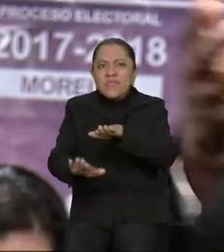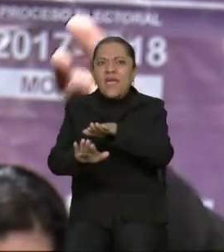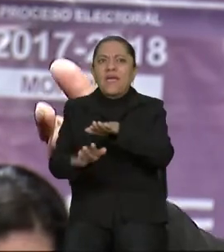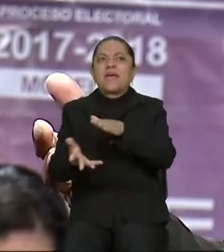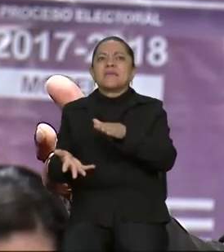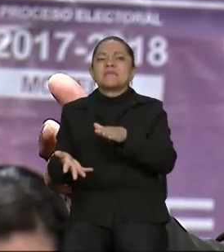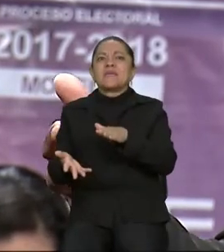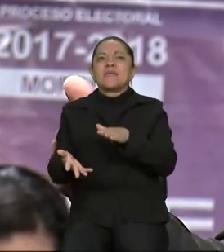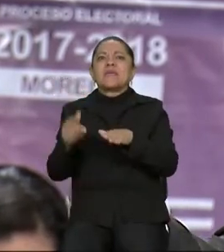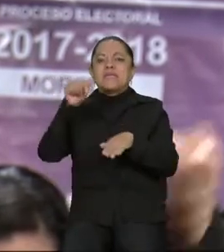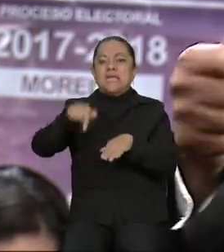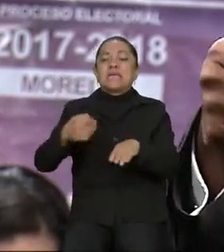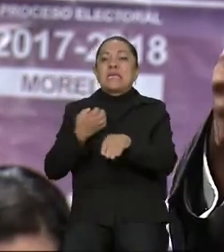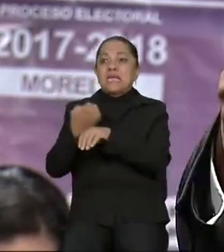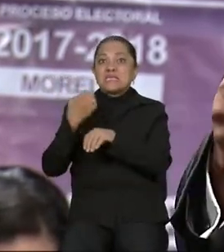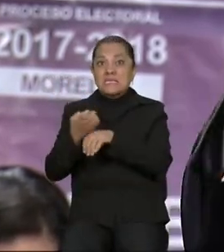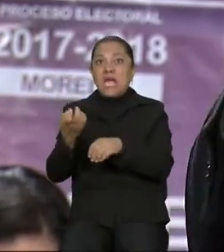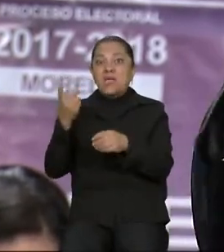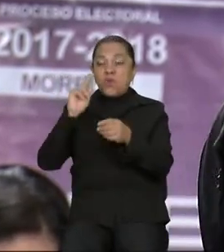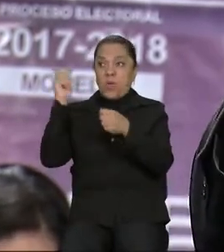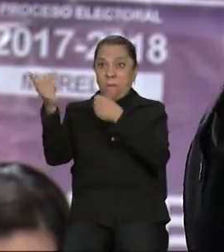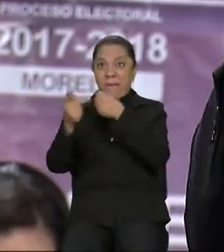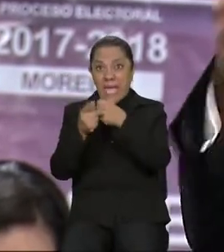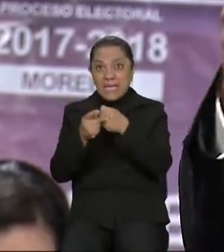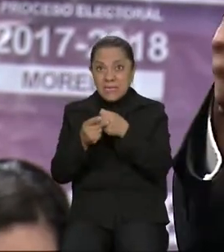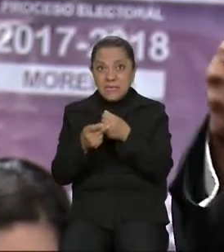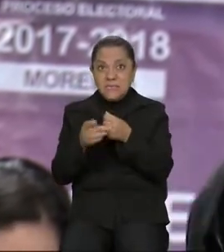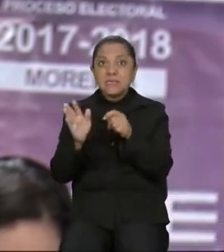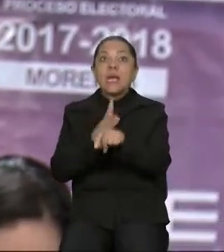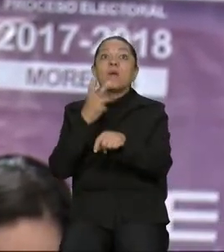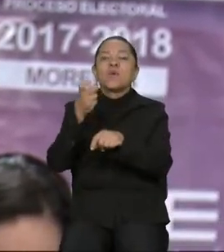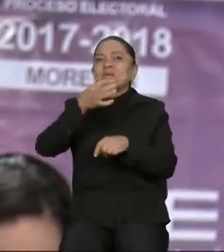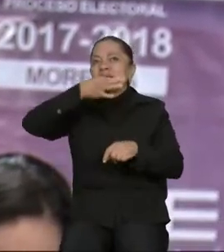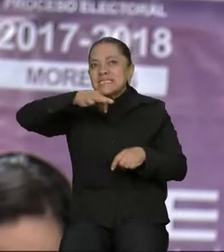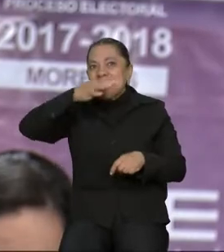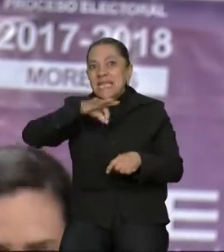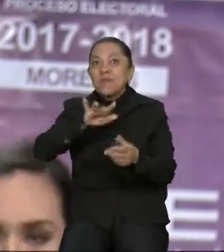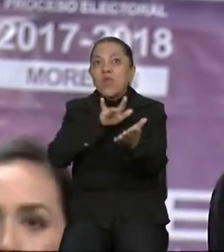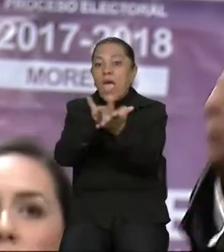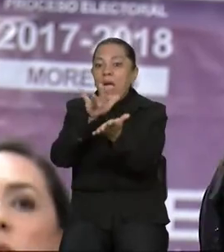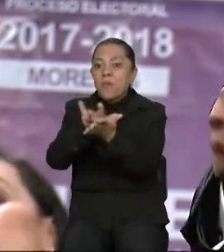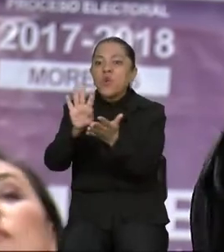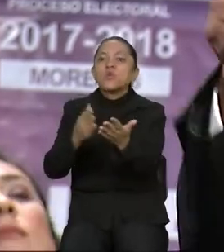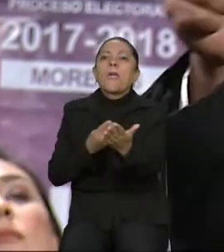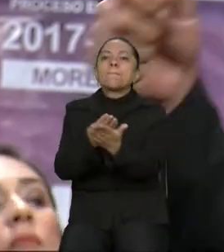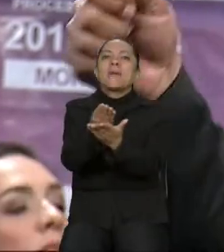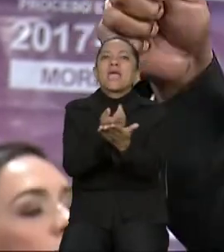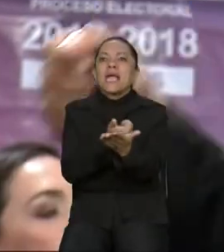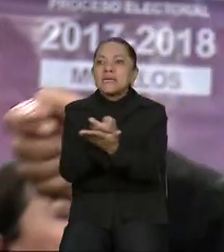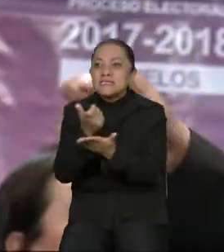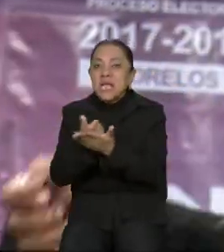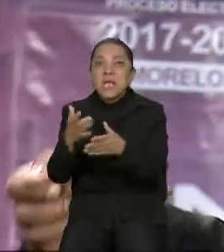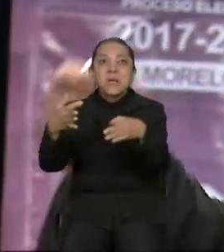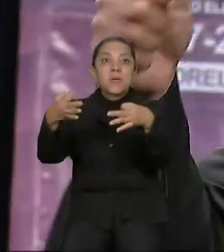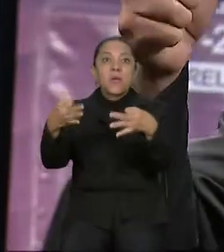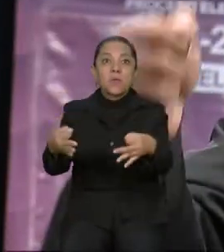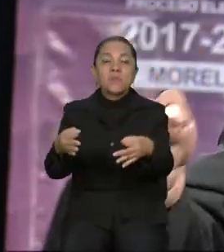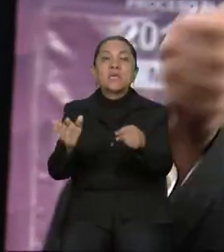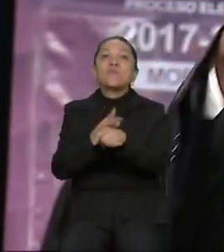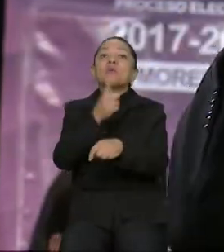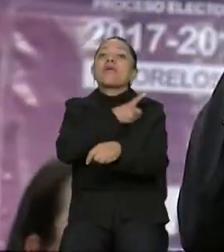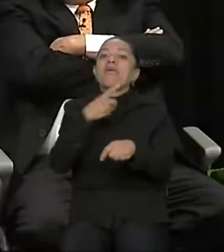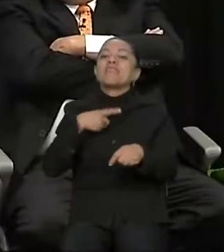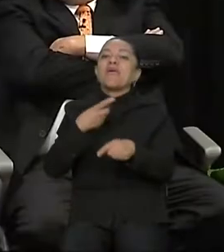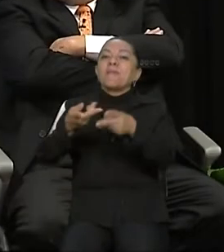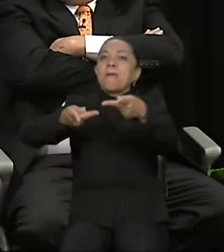Estado, dentro de nuestro país. Por eso celebro que se esté apoyando con la beca salario, porque hoy tienen que estar preparados con la